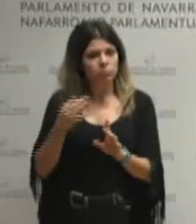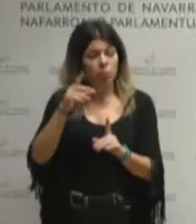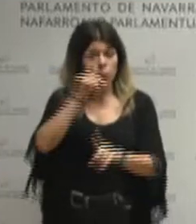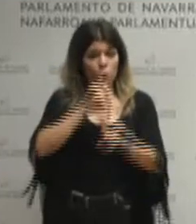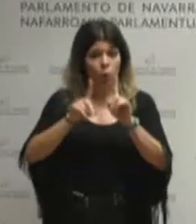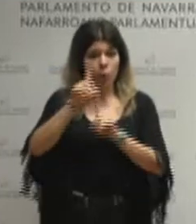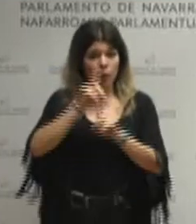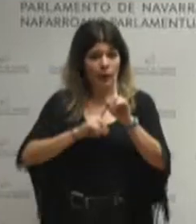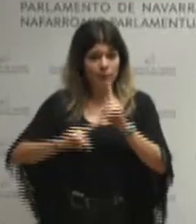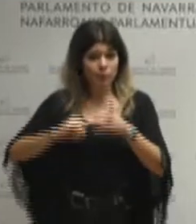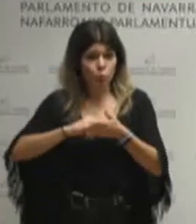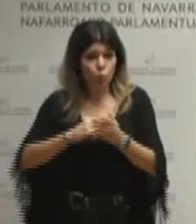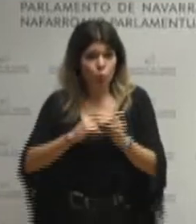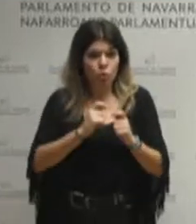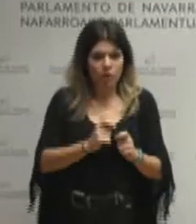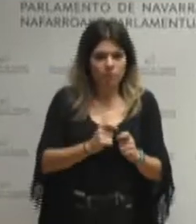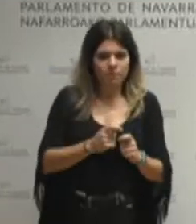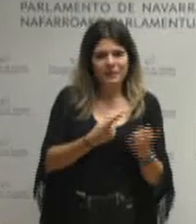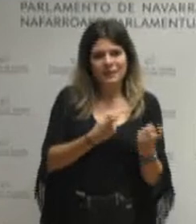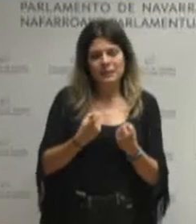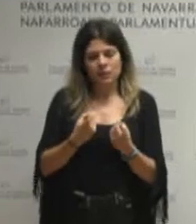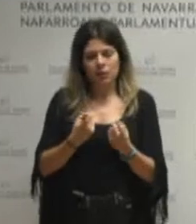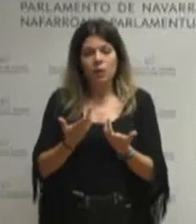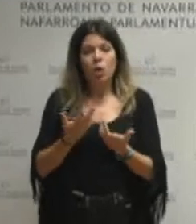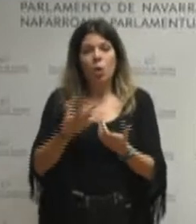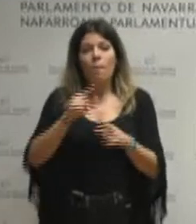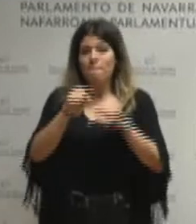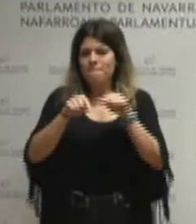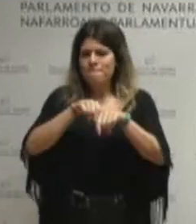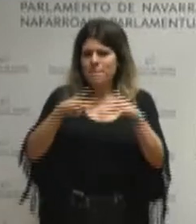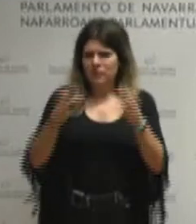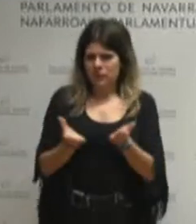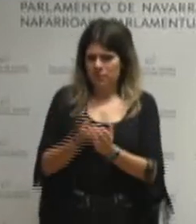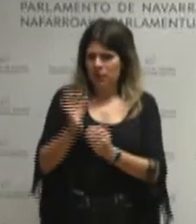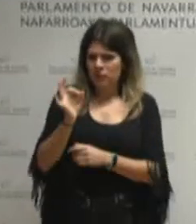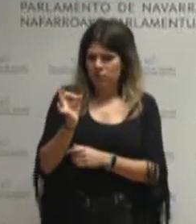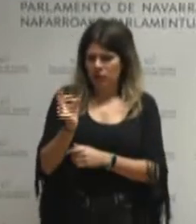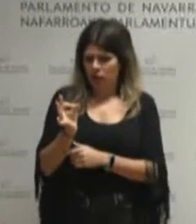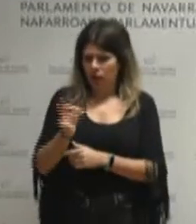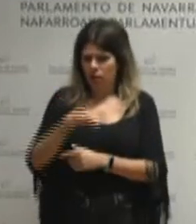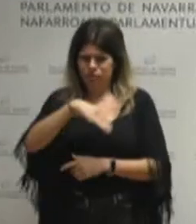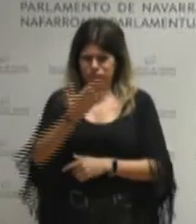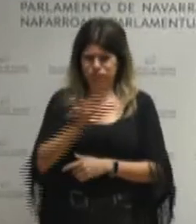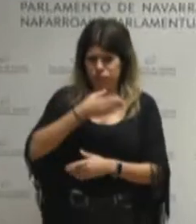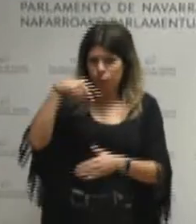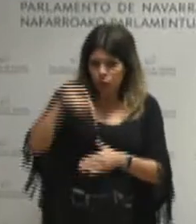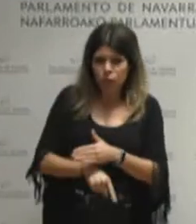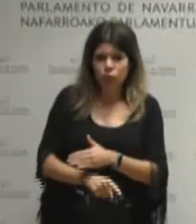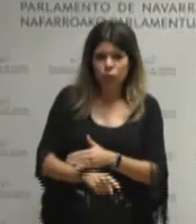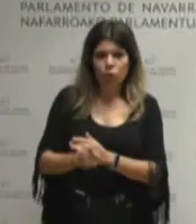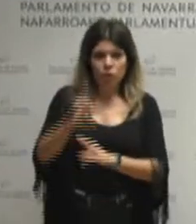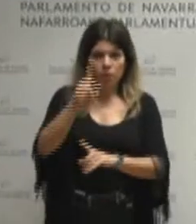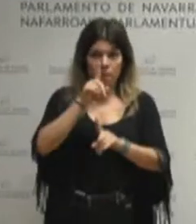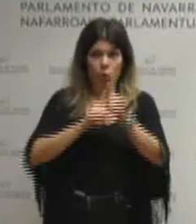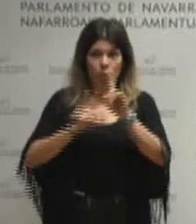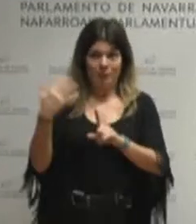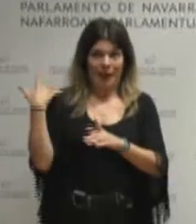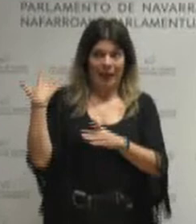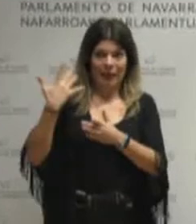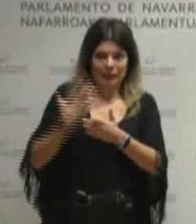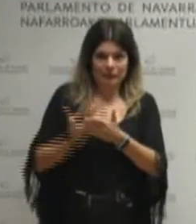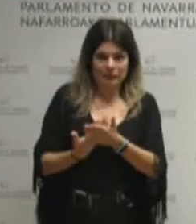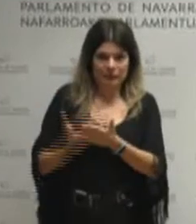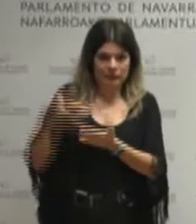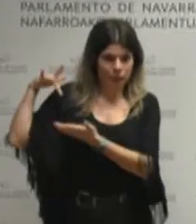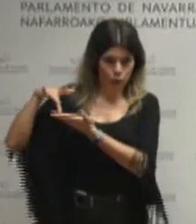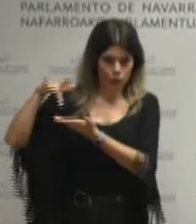tenemos lógicamente la pandemia ha dejado heridas muy profundas en problemas estructurales que ya teníamos que venían de